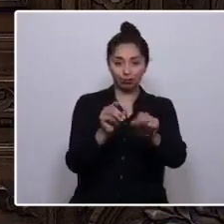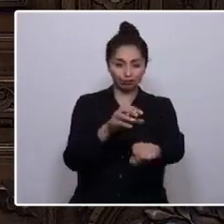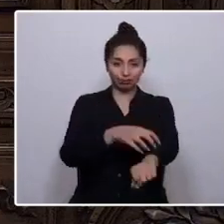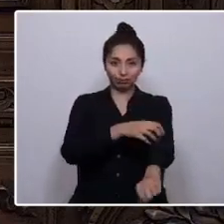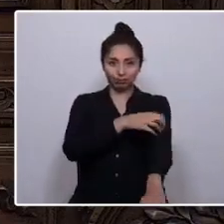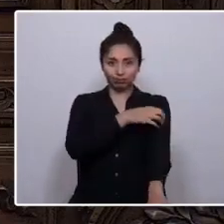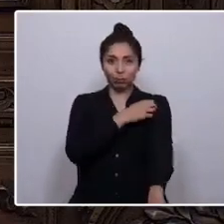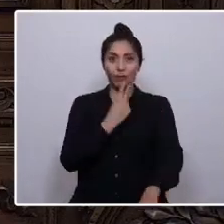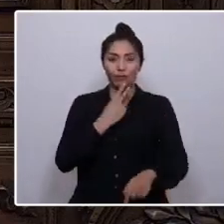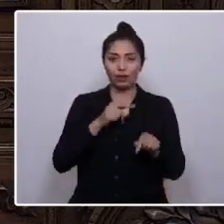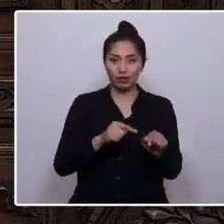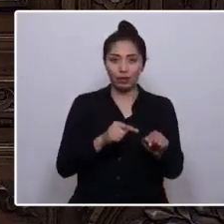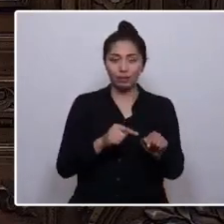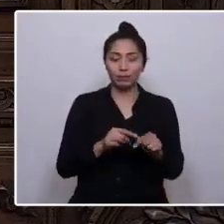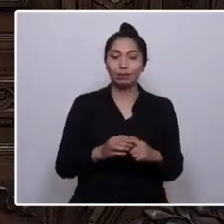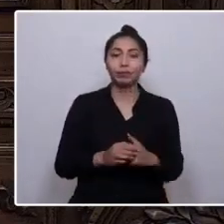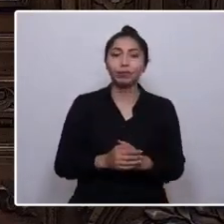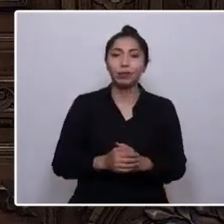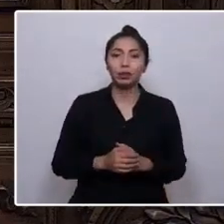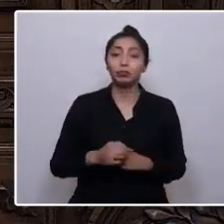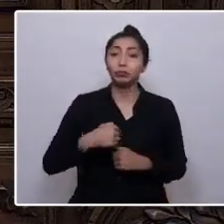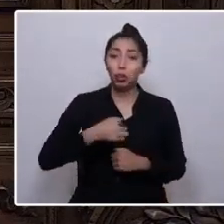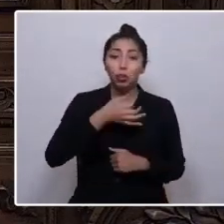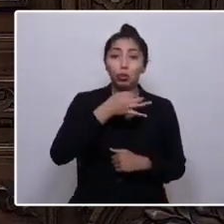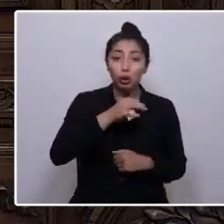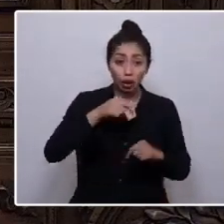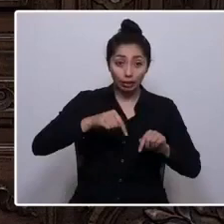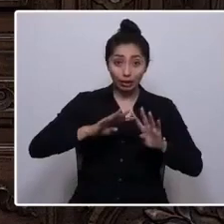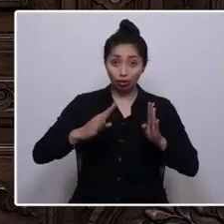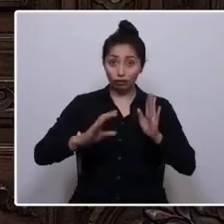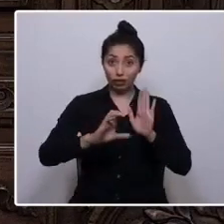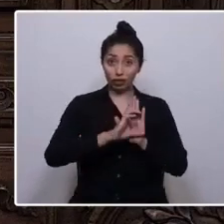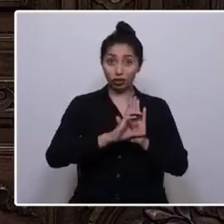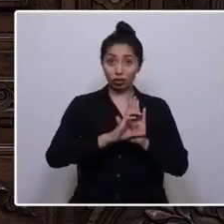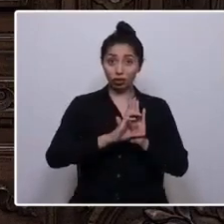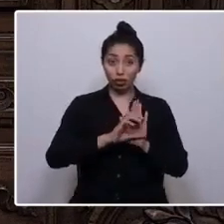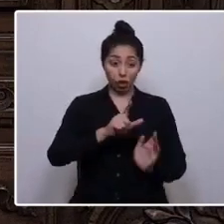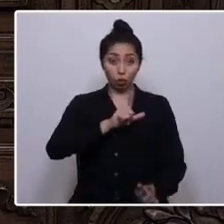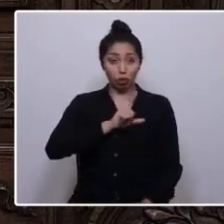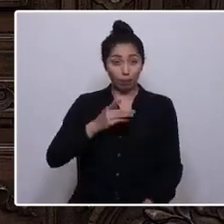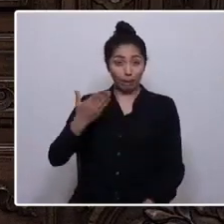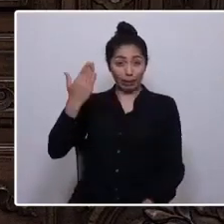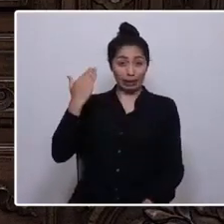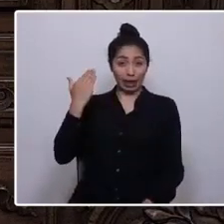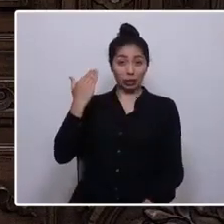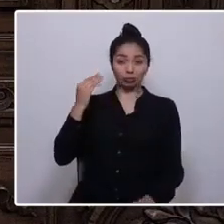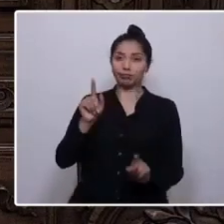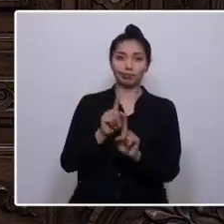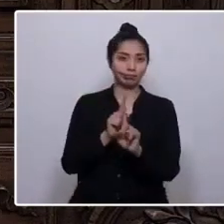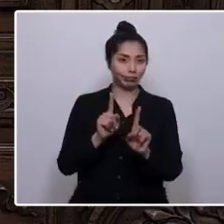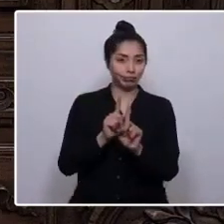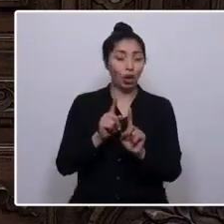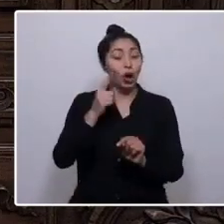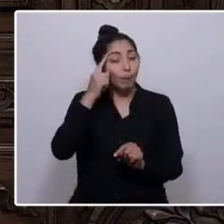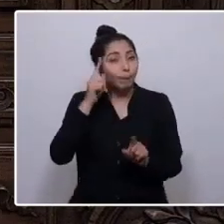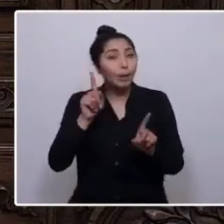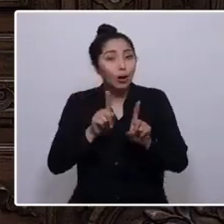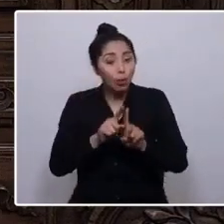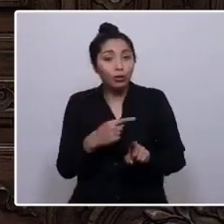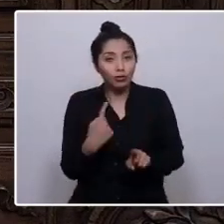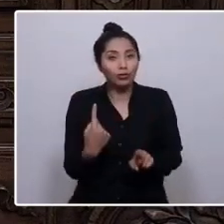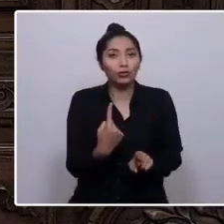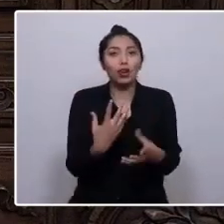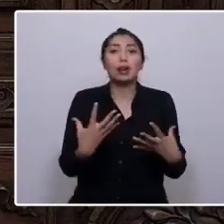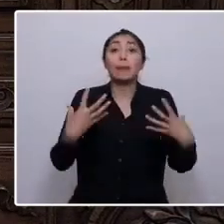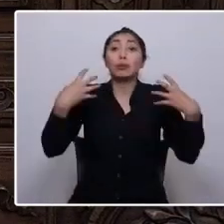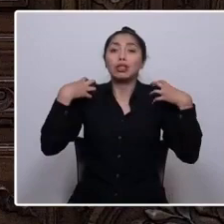He dicho aquí que esta Convención no es culpable del pasado. Sin embargo, es y somos responsables